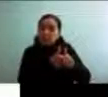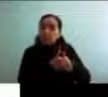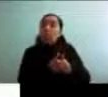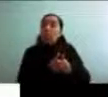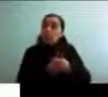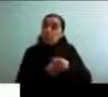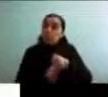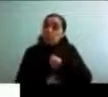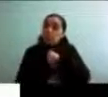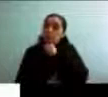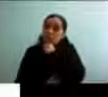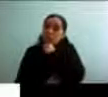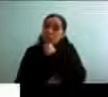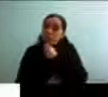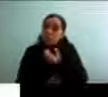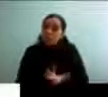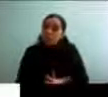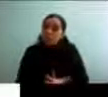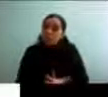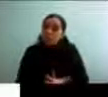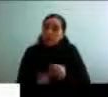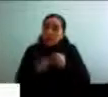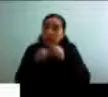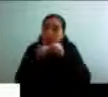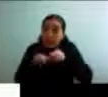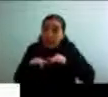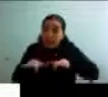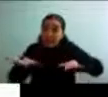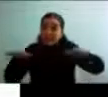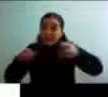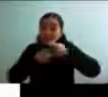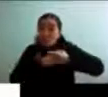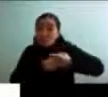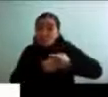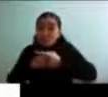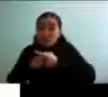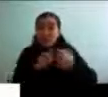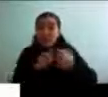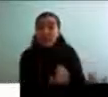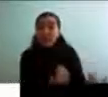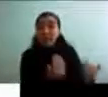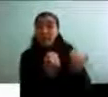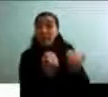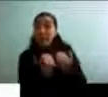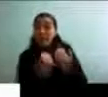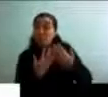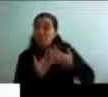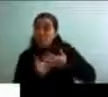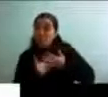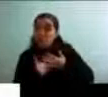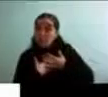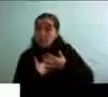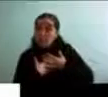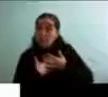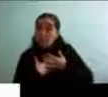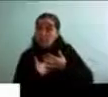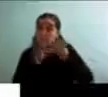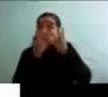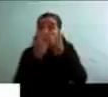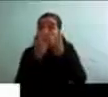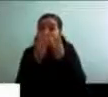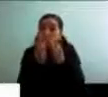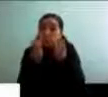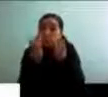Y eso hace que la red social y la red de apoyo con la que uno cuenta se empieza a adelgazar,